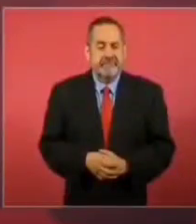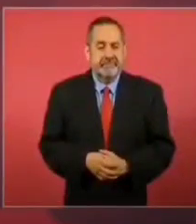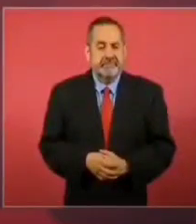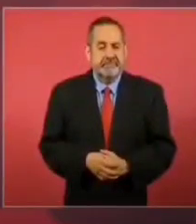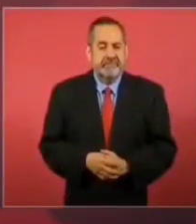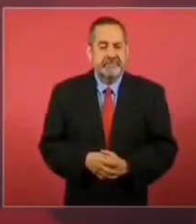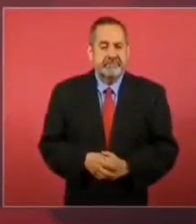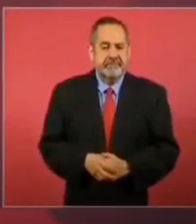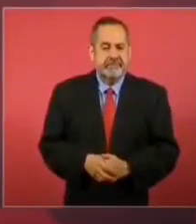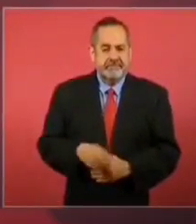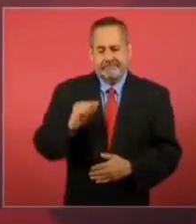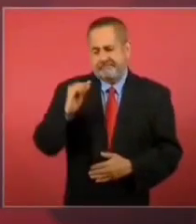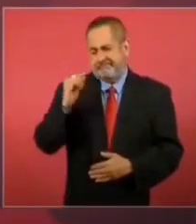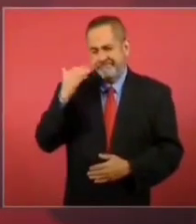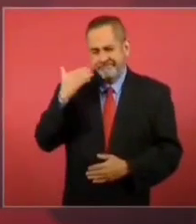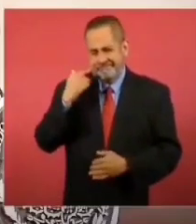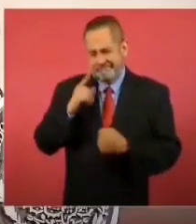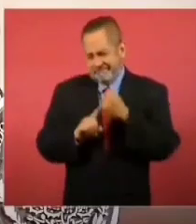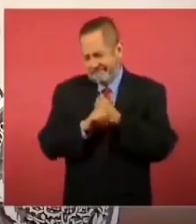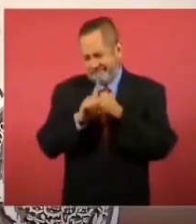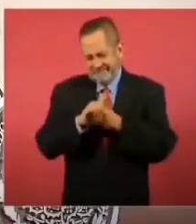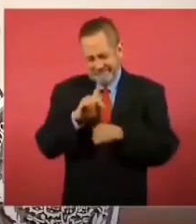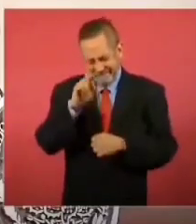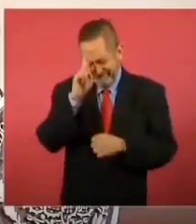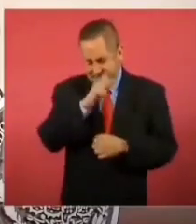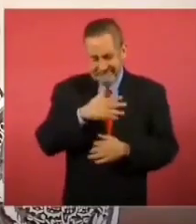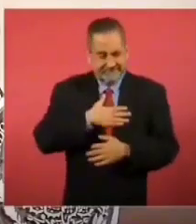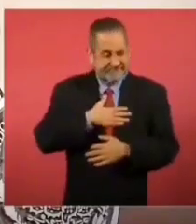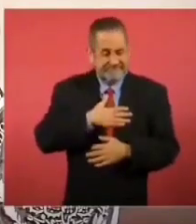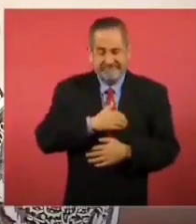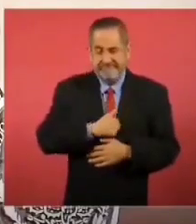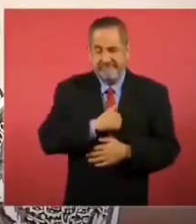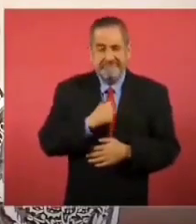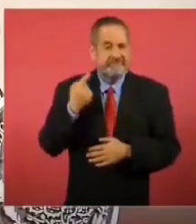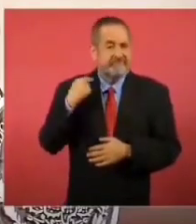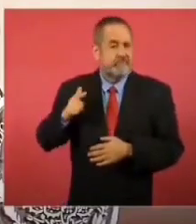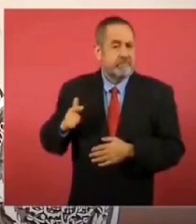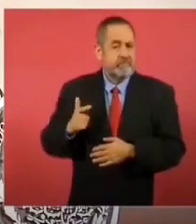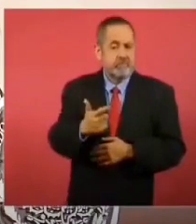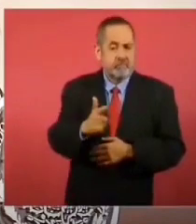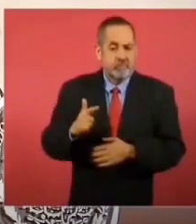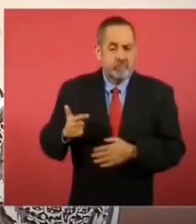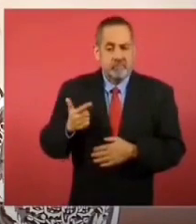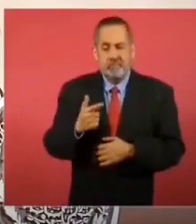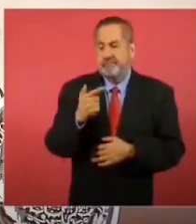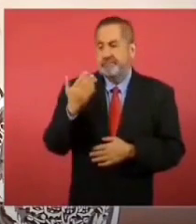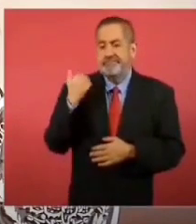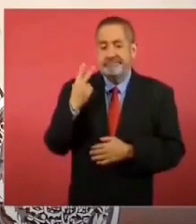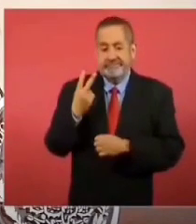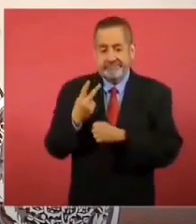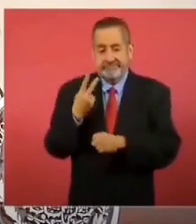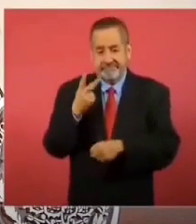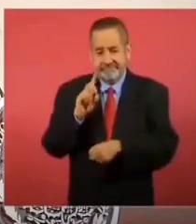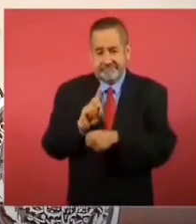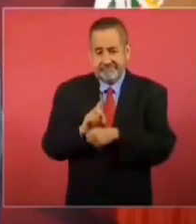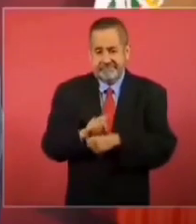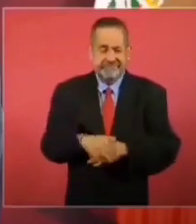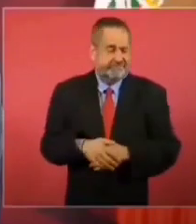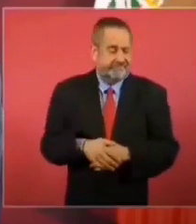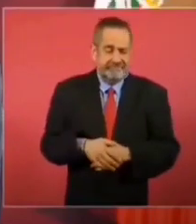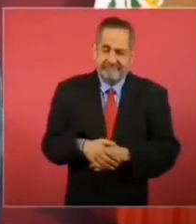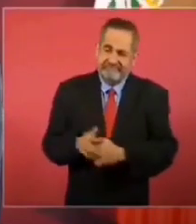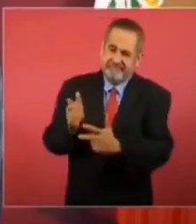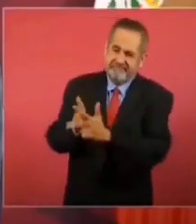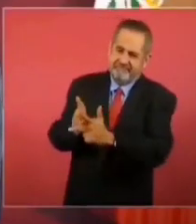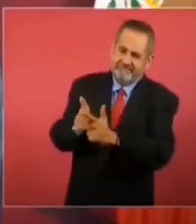Había un problema lamentable en Guanajuato hace dos días de un asesinato de